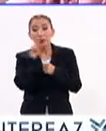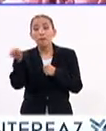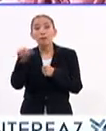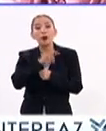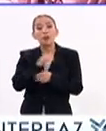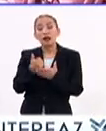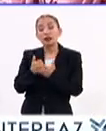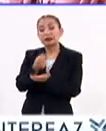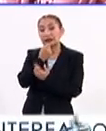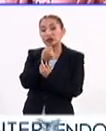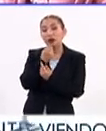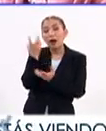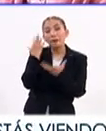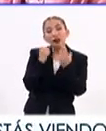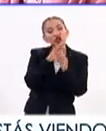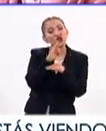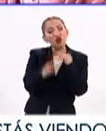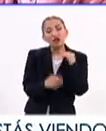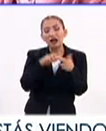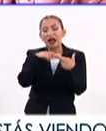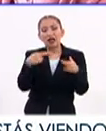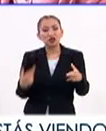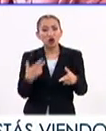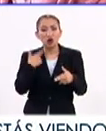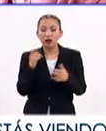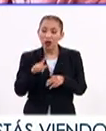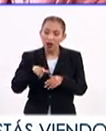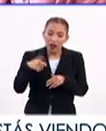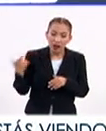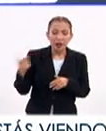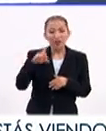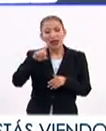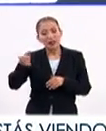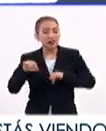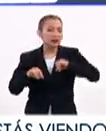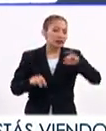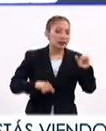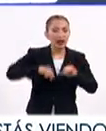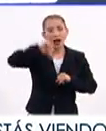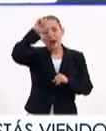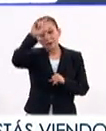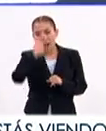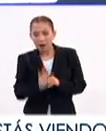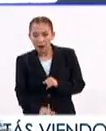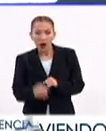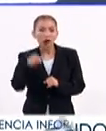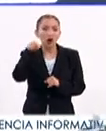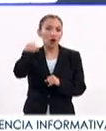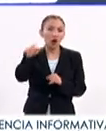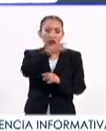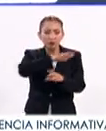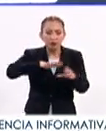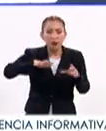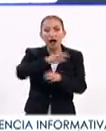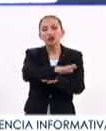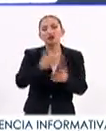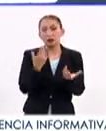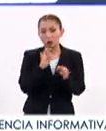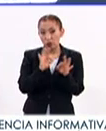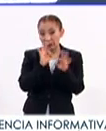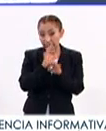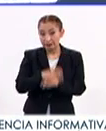servir para los niños aprendan todas estas relaciones espaciotemporales, ¿no? Que son importantes.